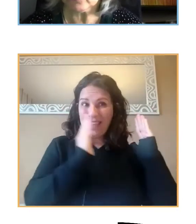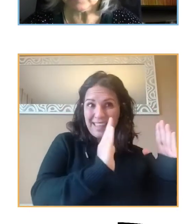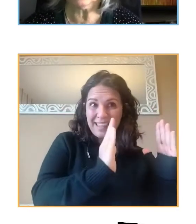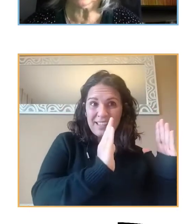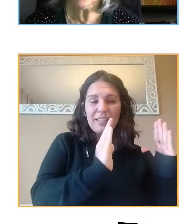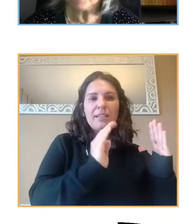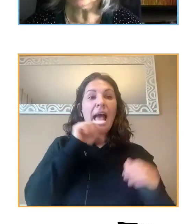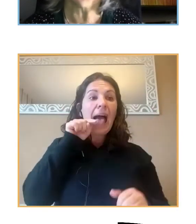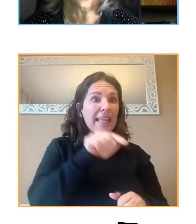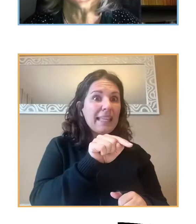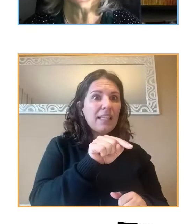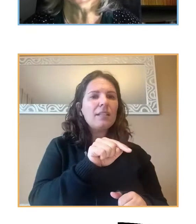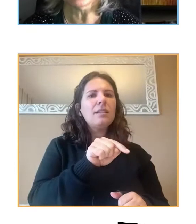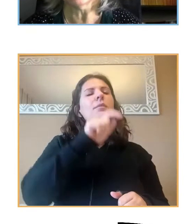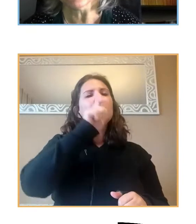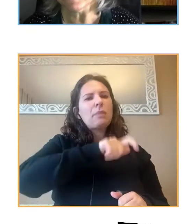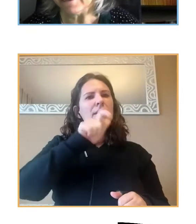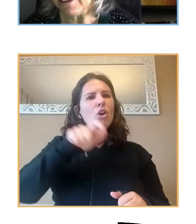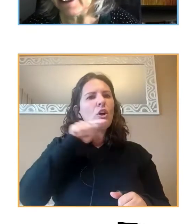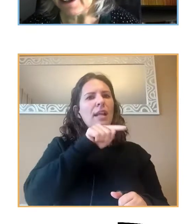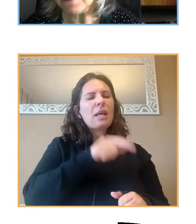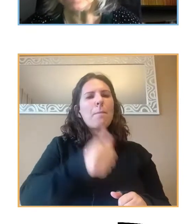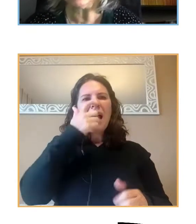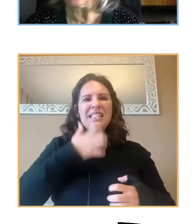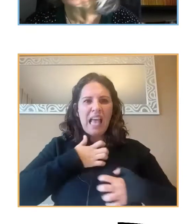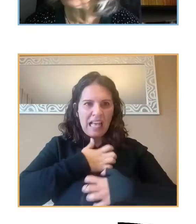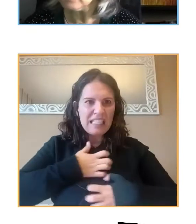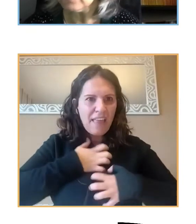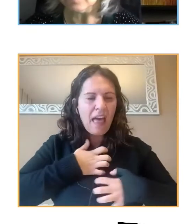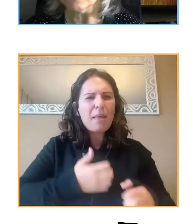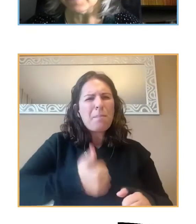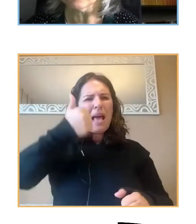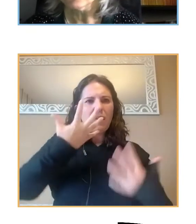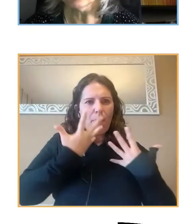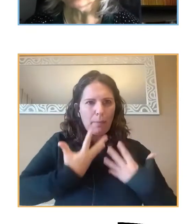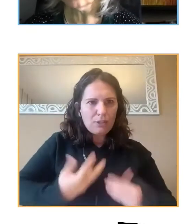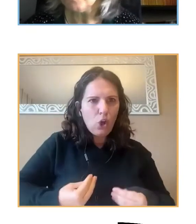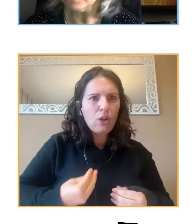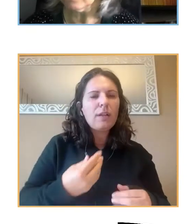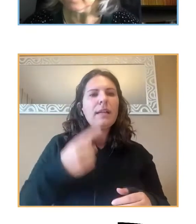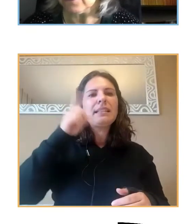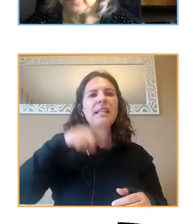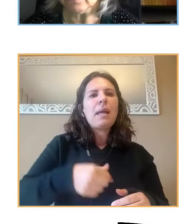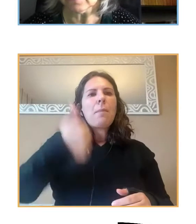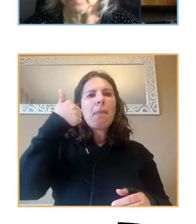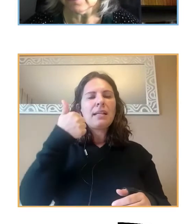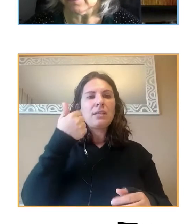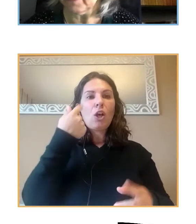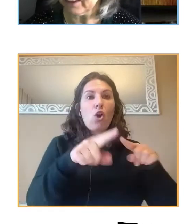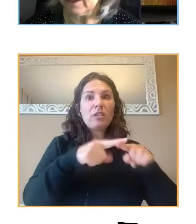personas eran los que más ansiedad tenían, depresión y más somatizaciones